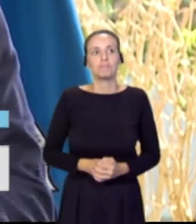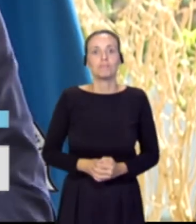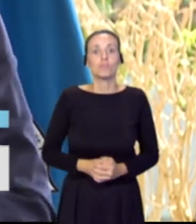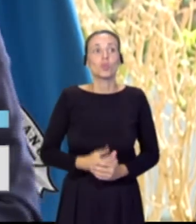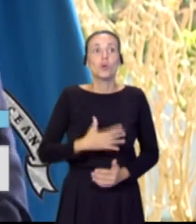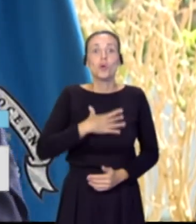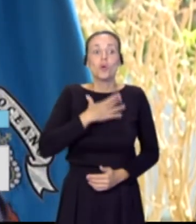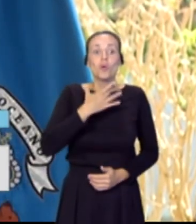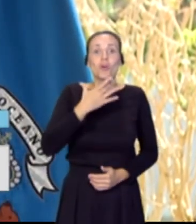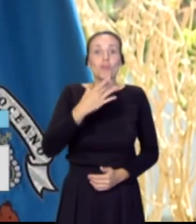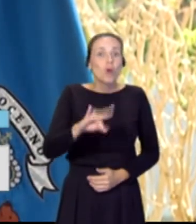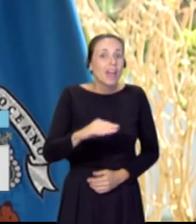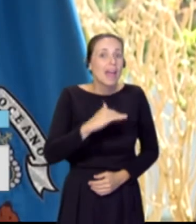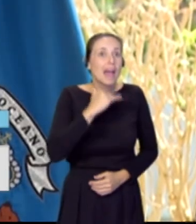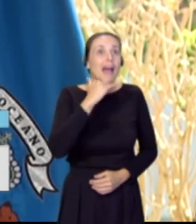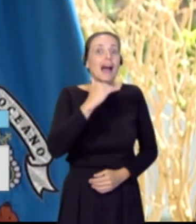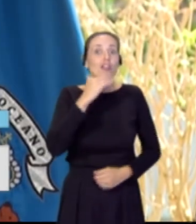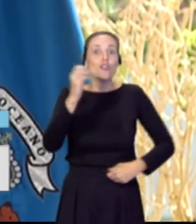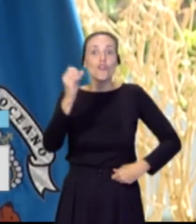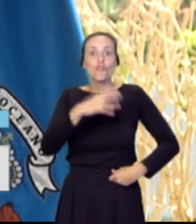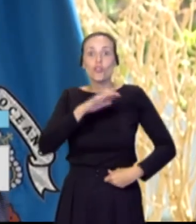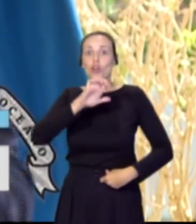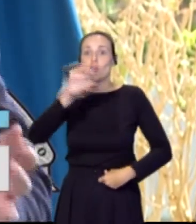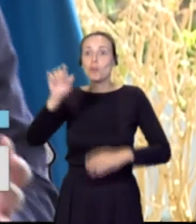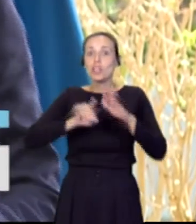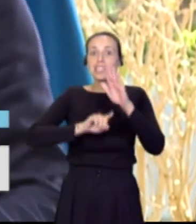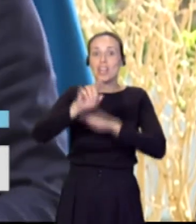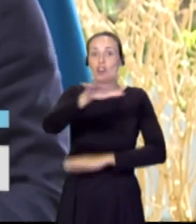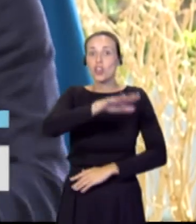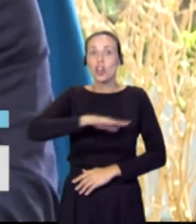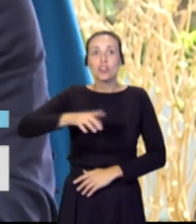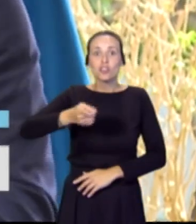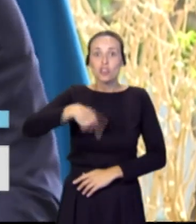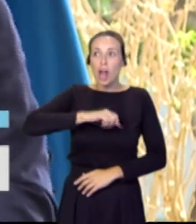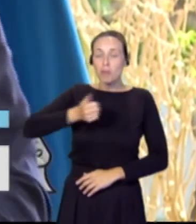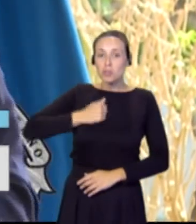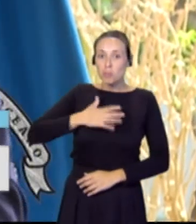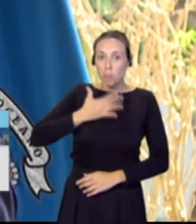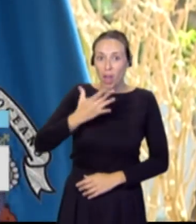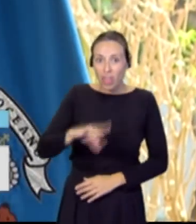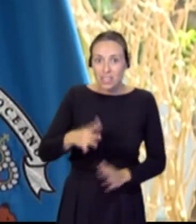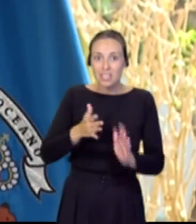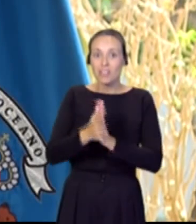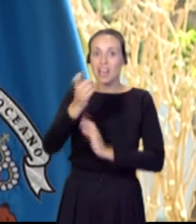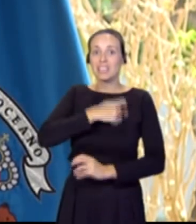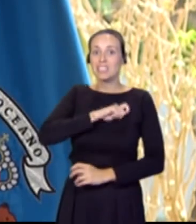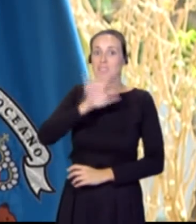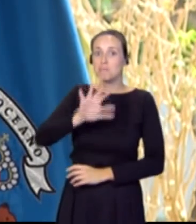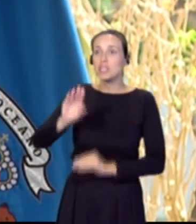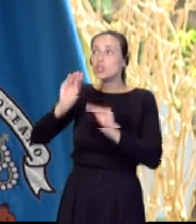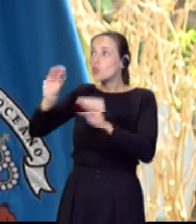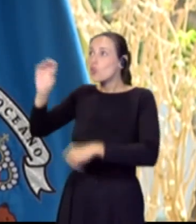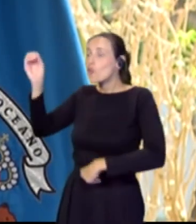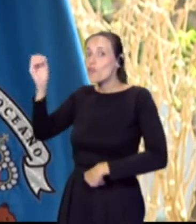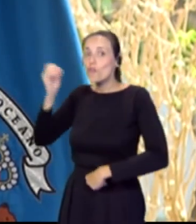ventana de acceso al Fondo Europeo de Desarrollo Regional, que España pueda pedir recursos a unos fondos solo,